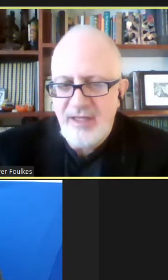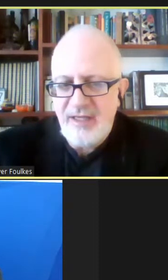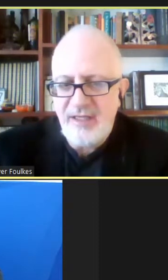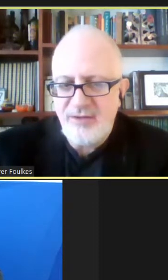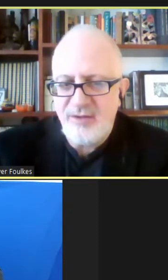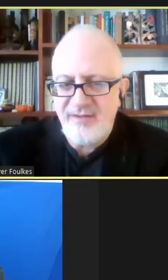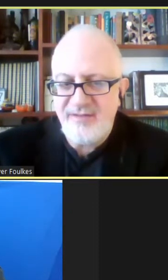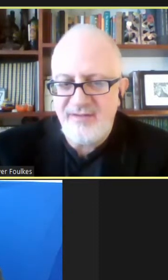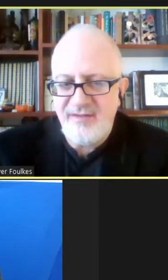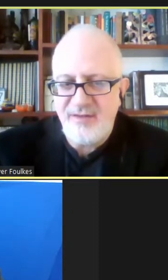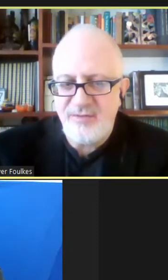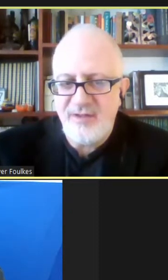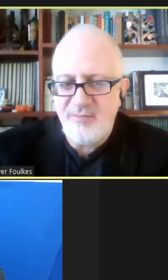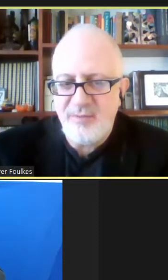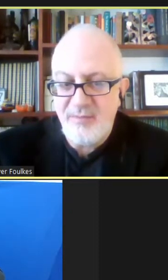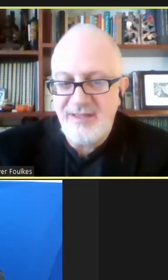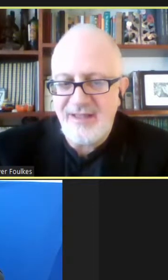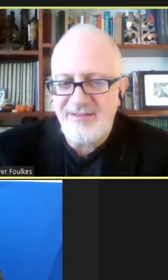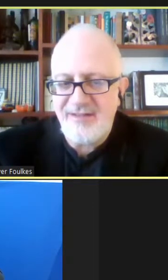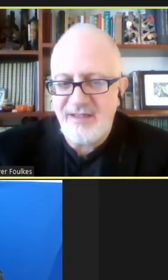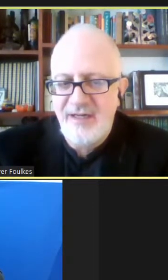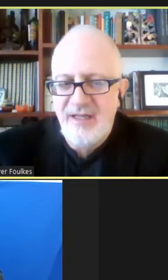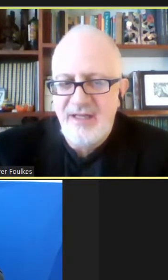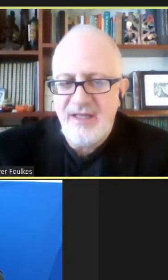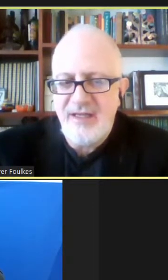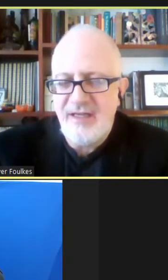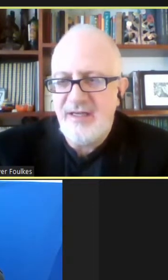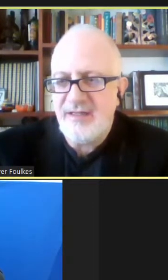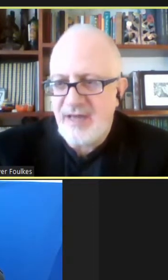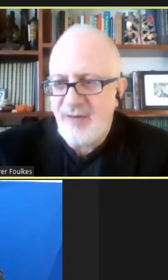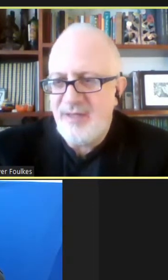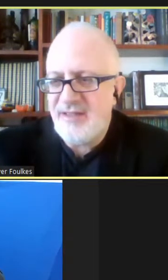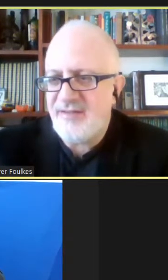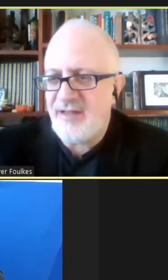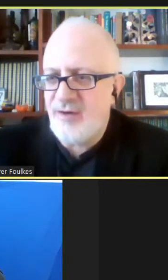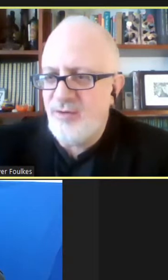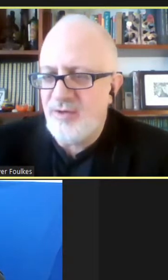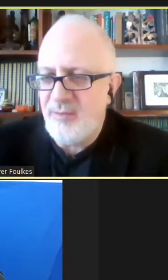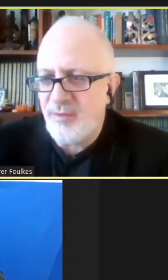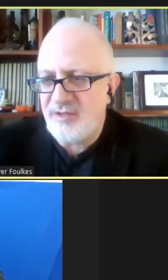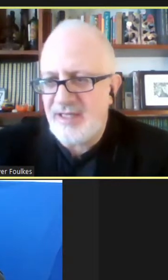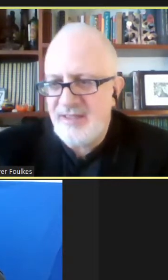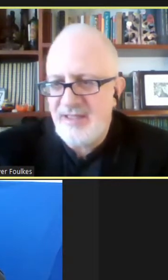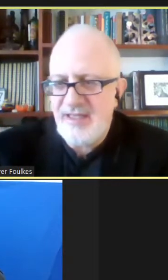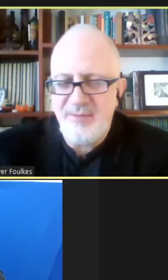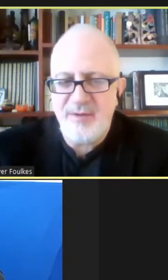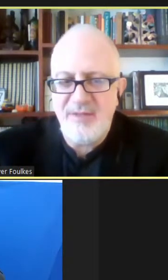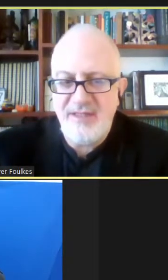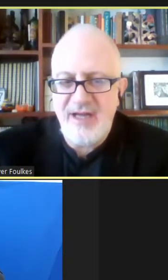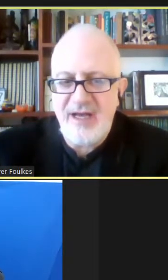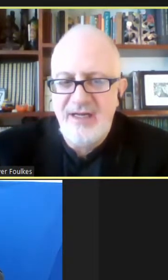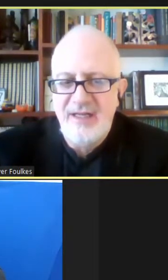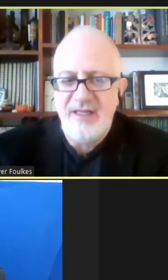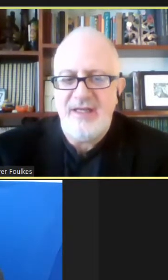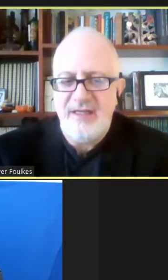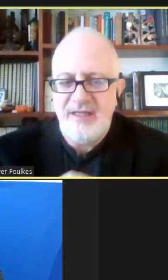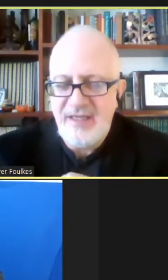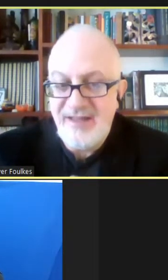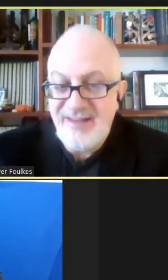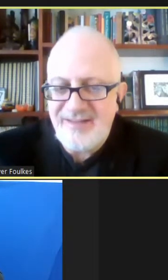todas estas instituciones permiten hacer, realmente es algo importante y permitirá